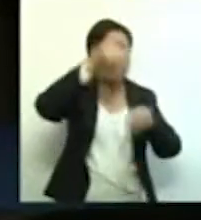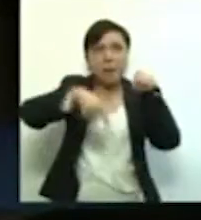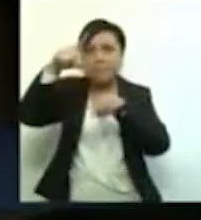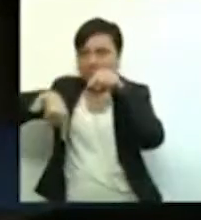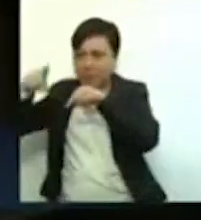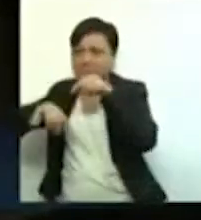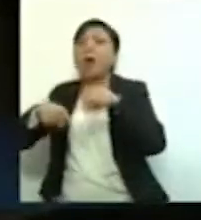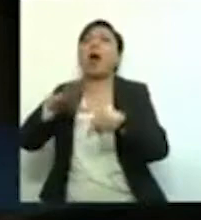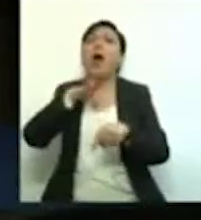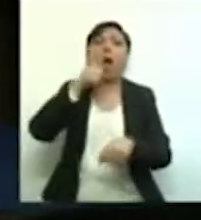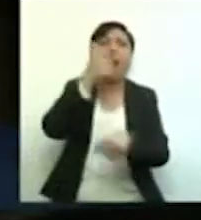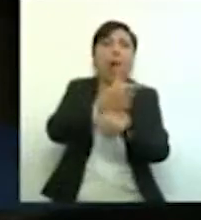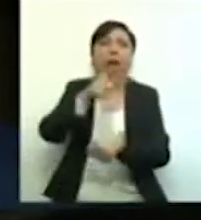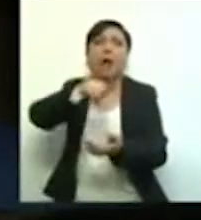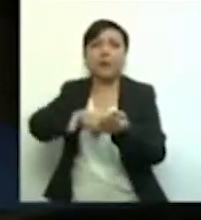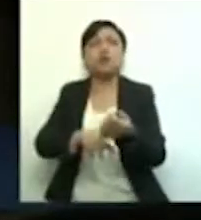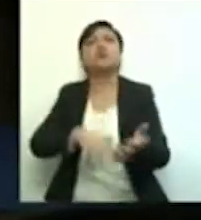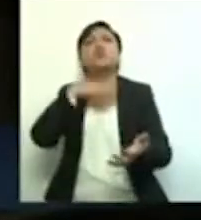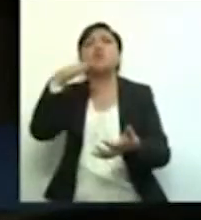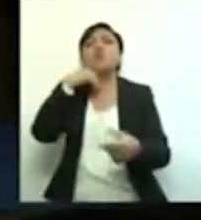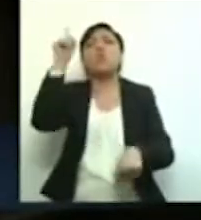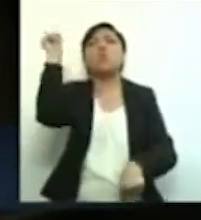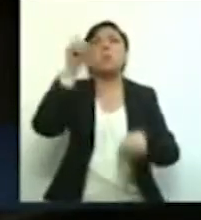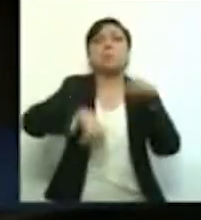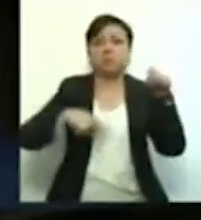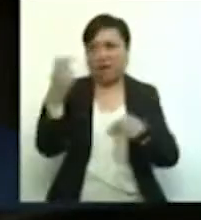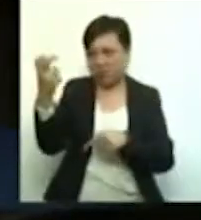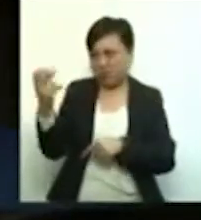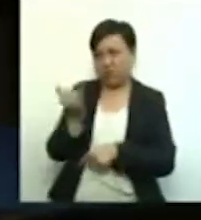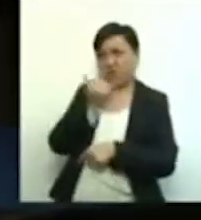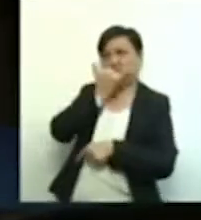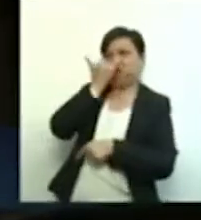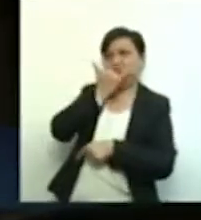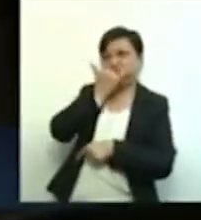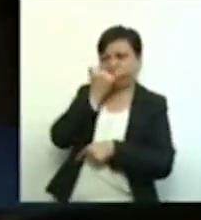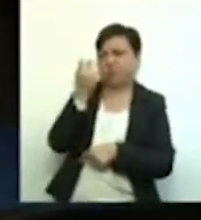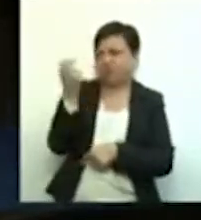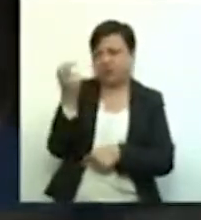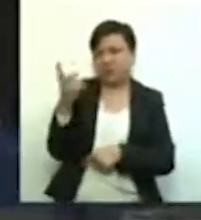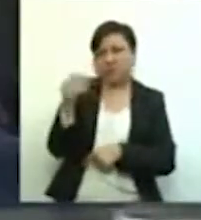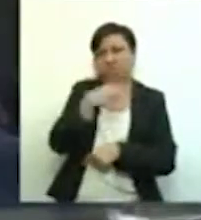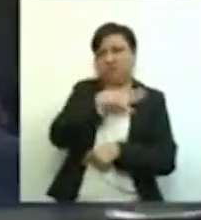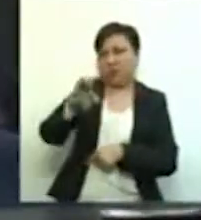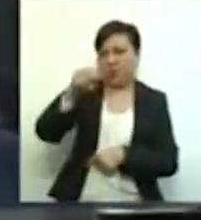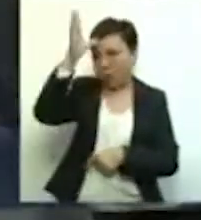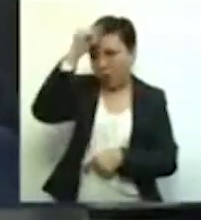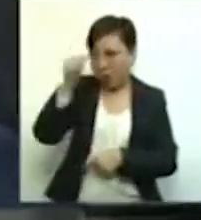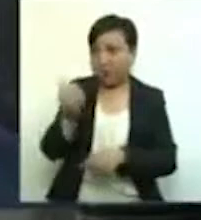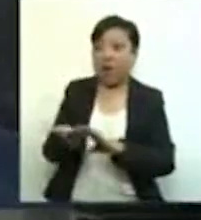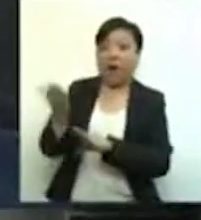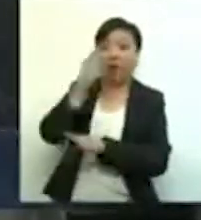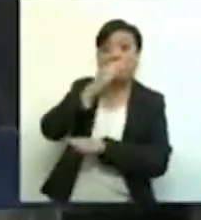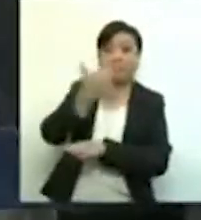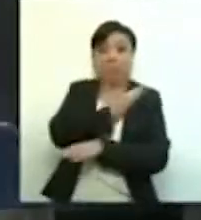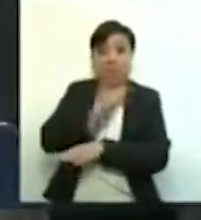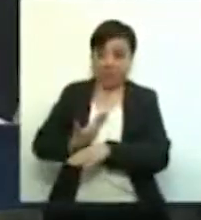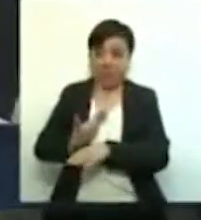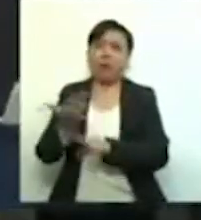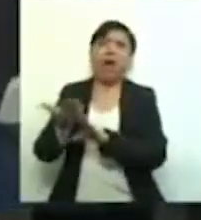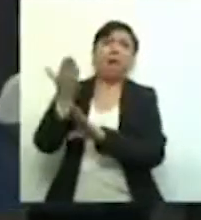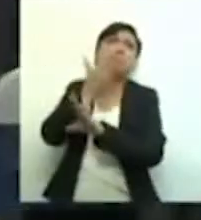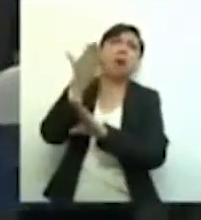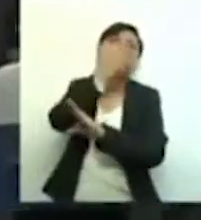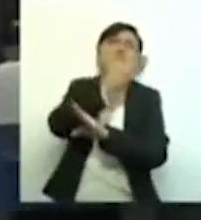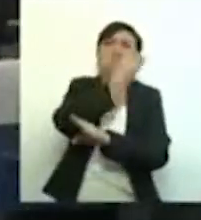tenido casos de corrupción es totalmente equivocado y retrógrada. Al anterior presidente y como diez